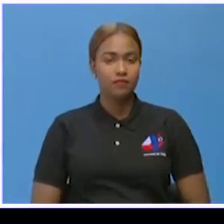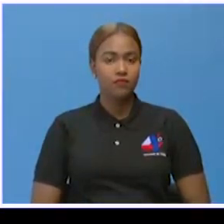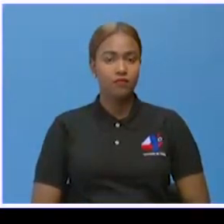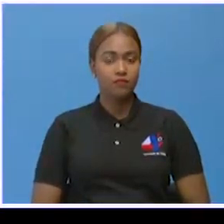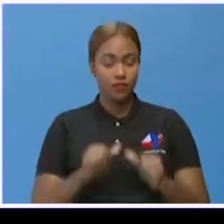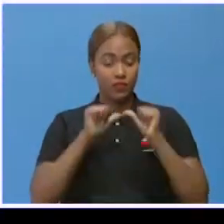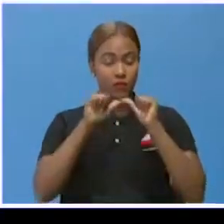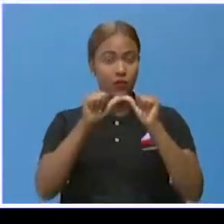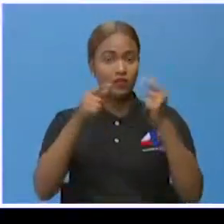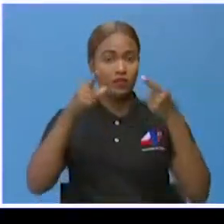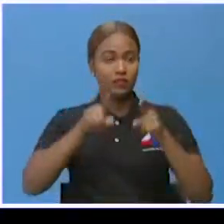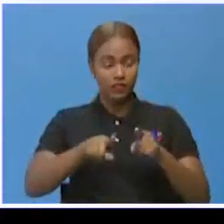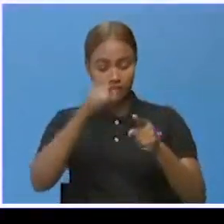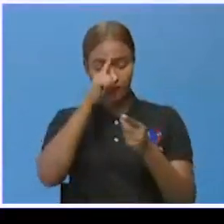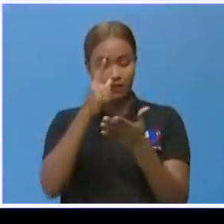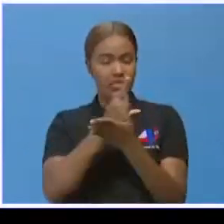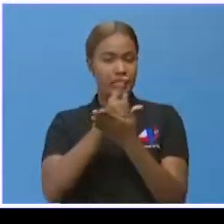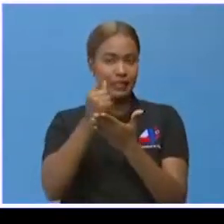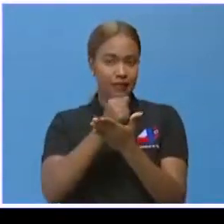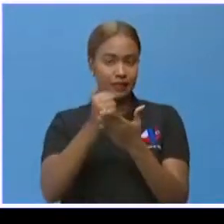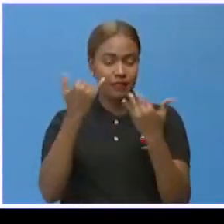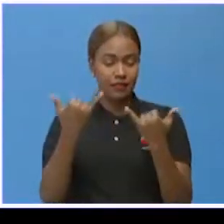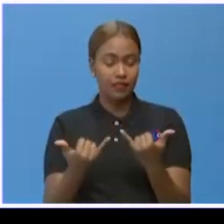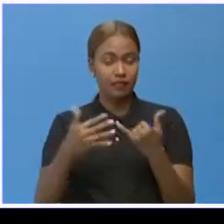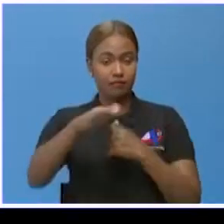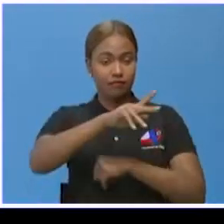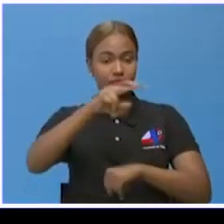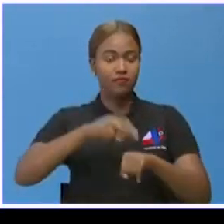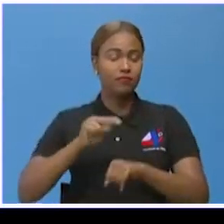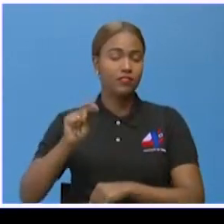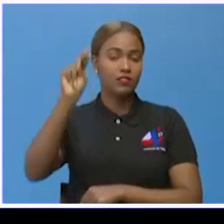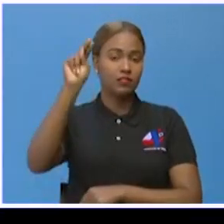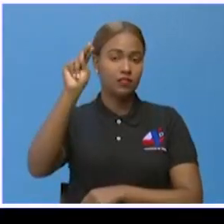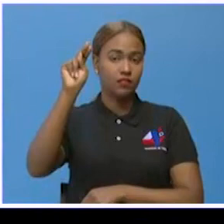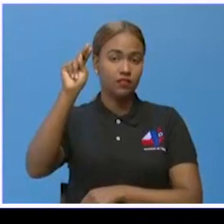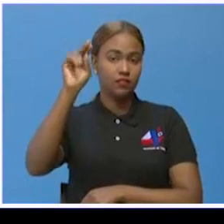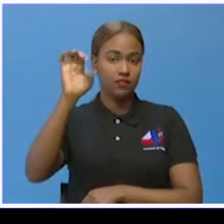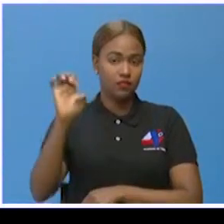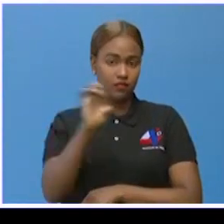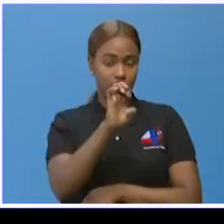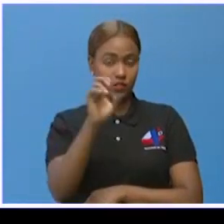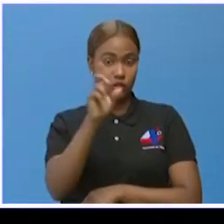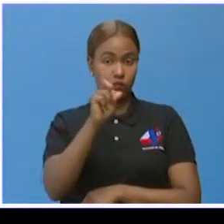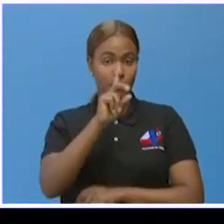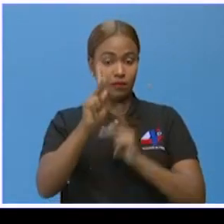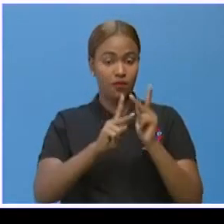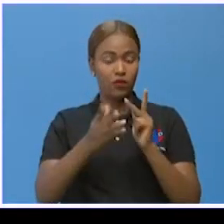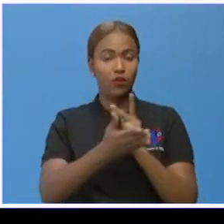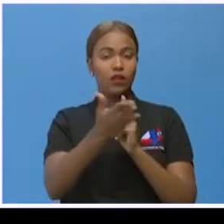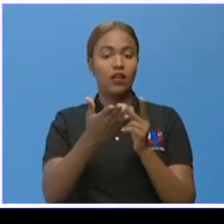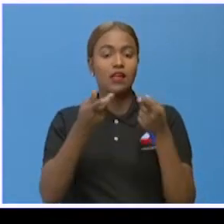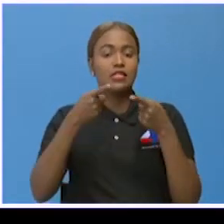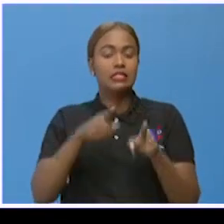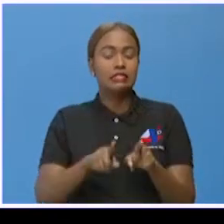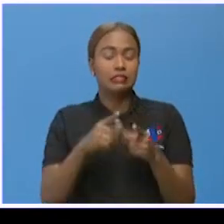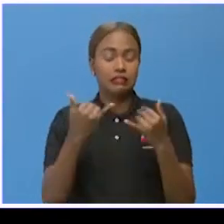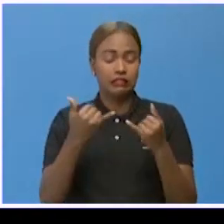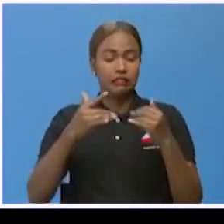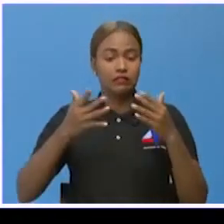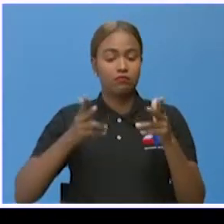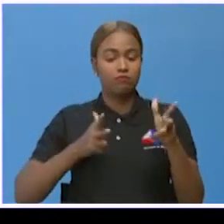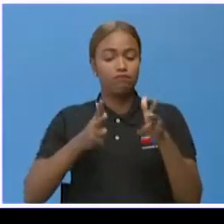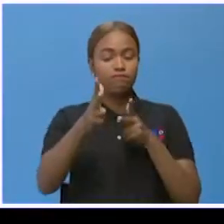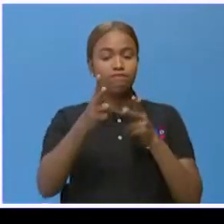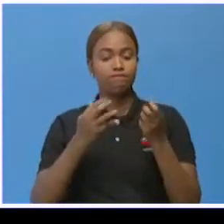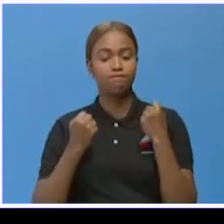Continúa lo que es el azueto de Semana Santa en esta región noroeste, donde vacacionistas se han desplazado en el día de hoy en